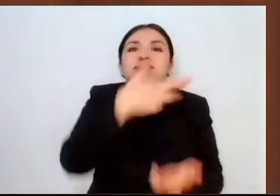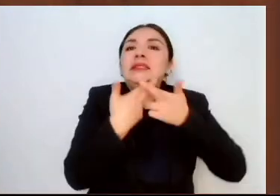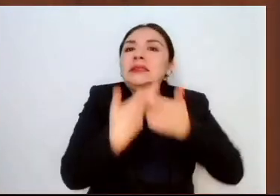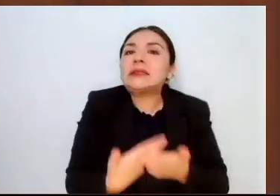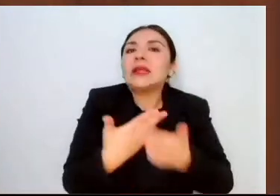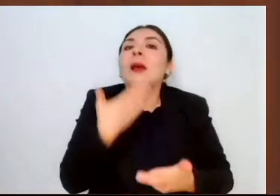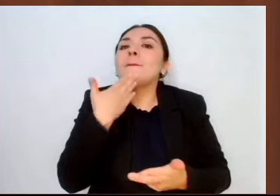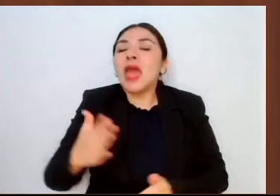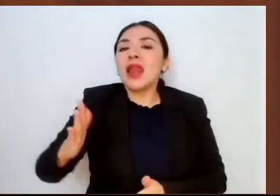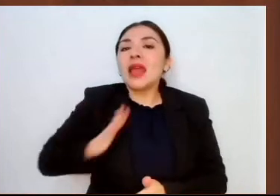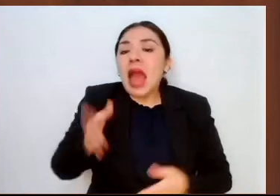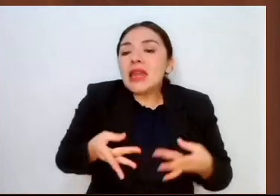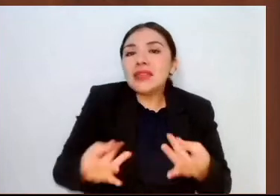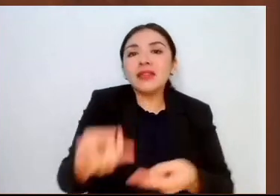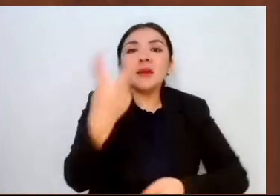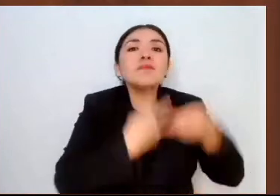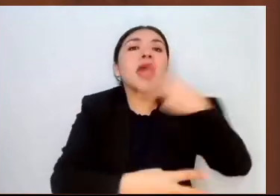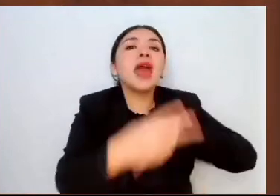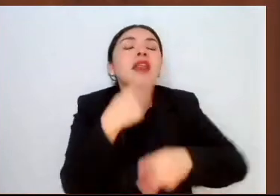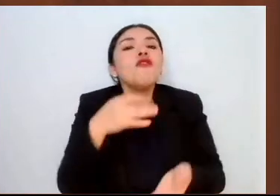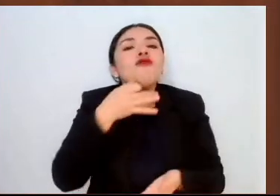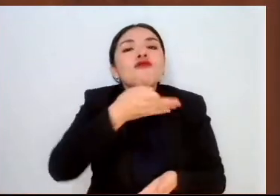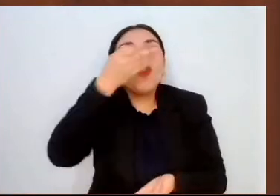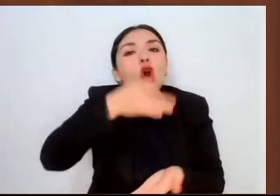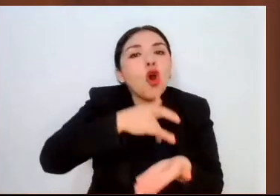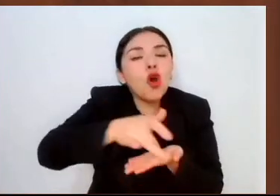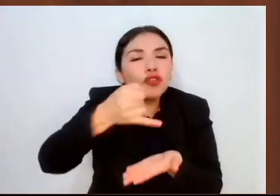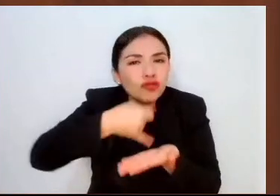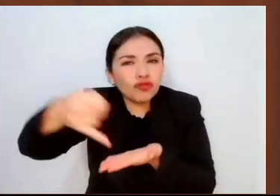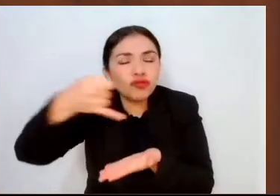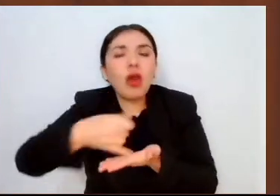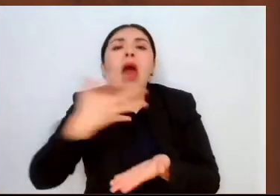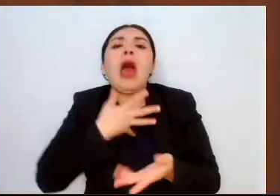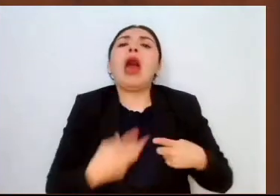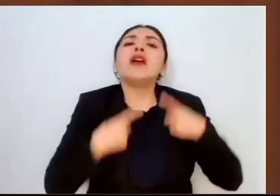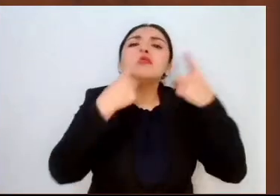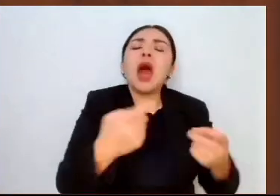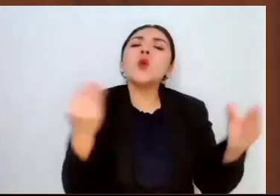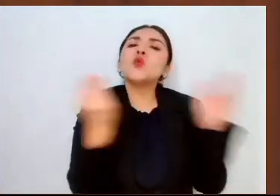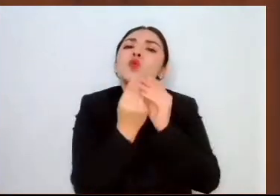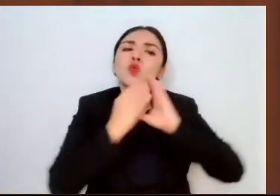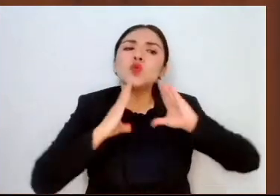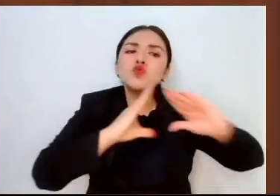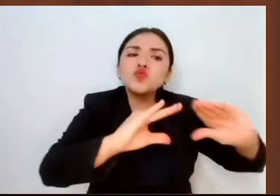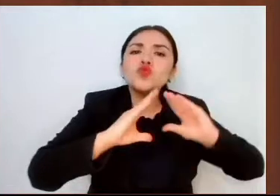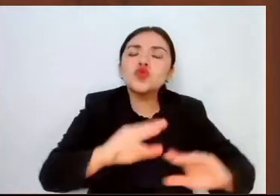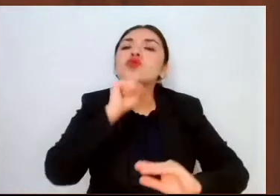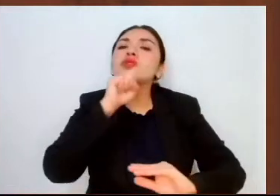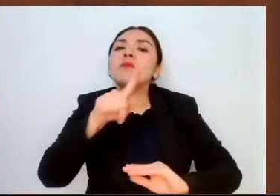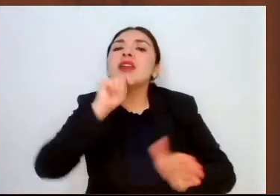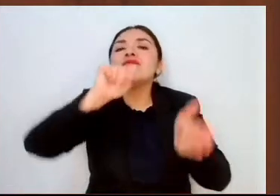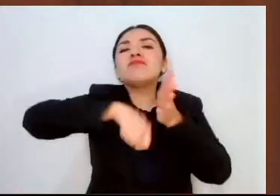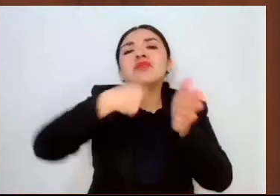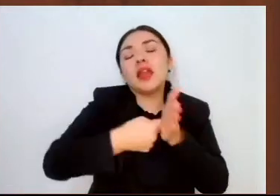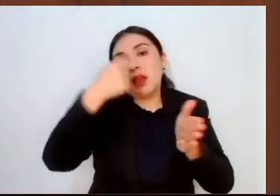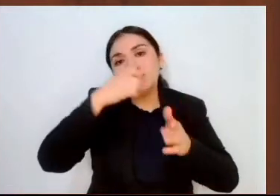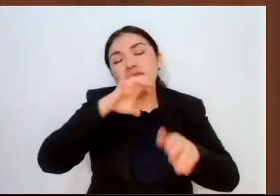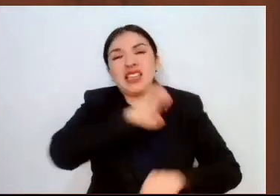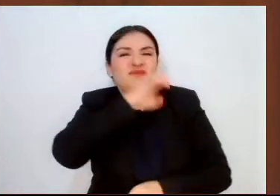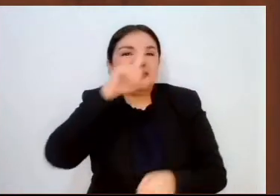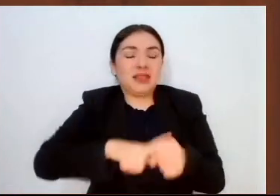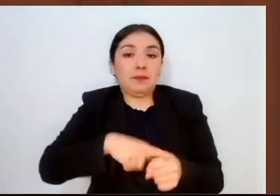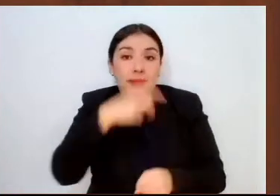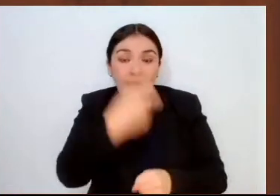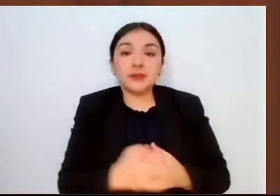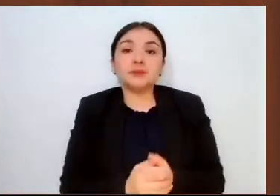la calidad de la producción, se les ofrece capacitación y asistencia técnica especializada. Con el proyecto